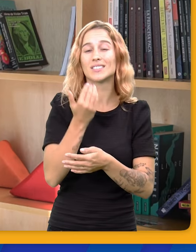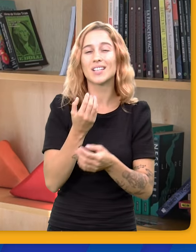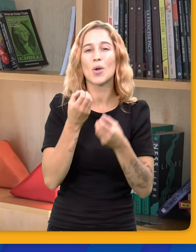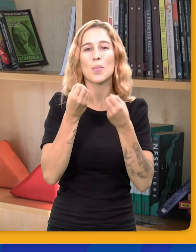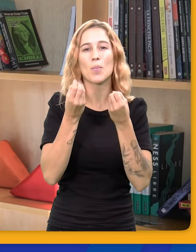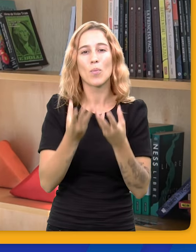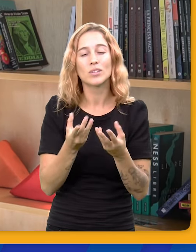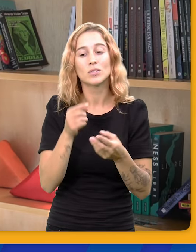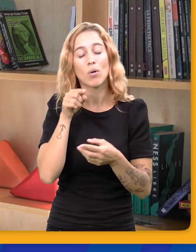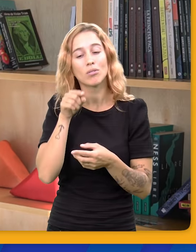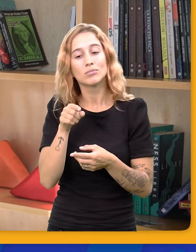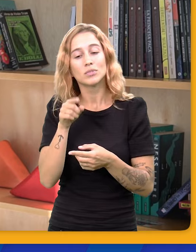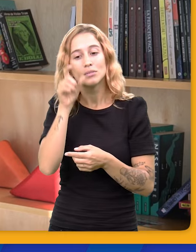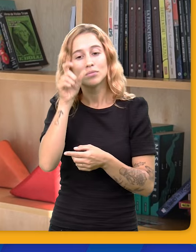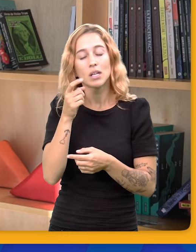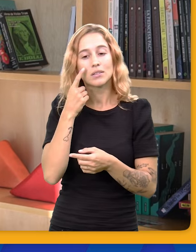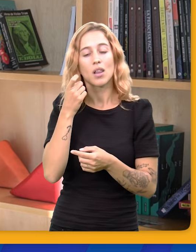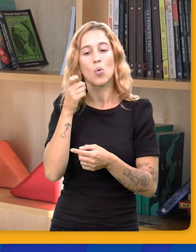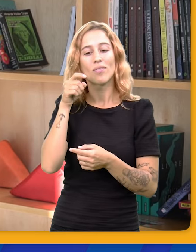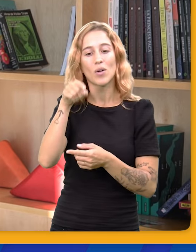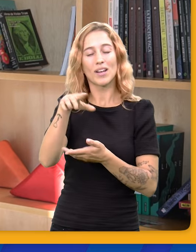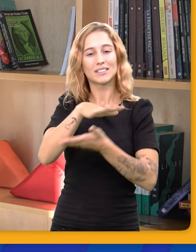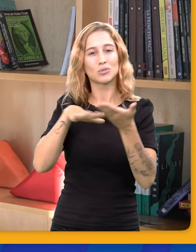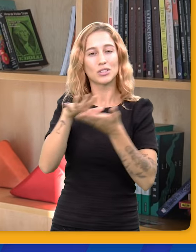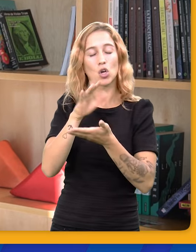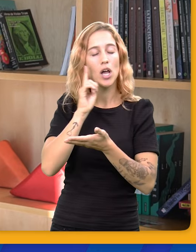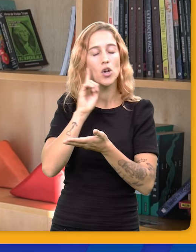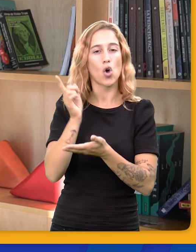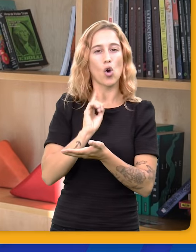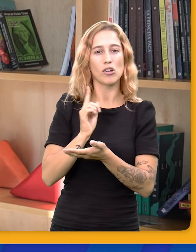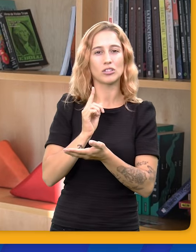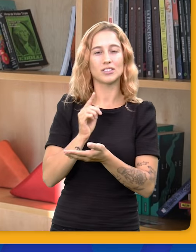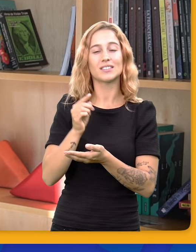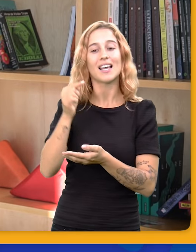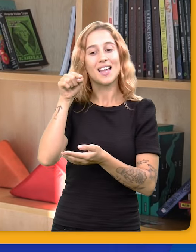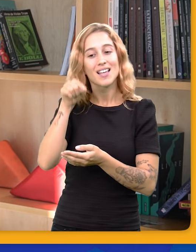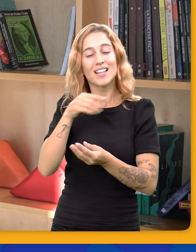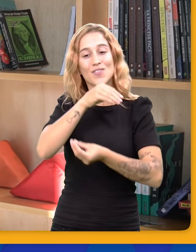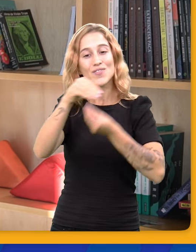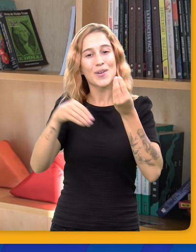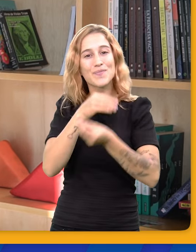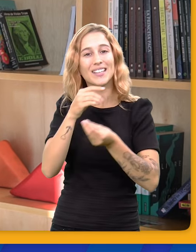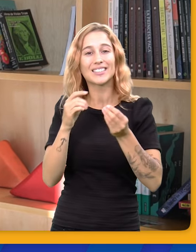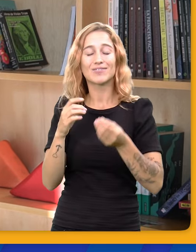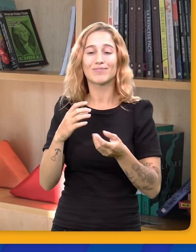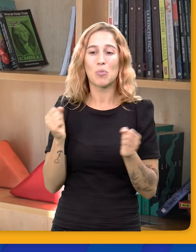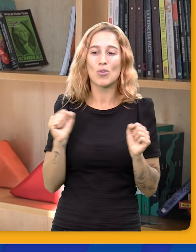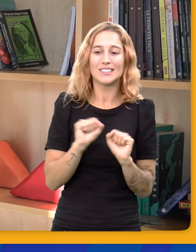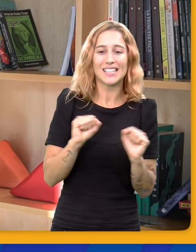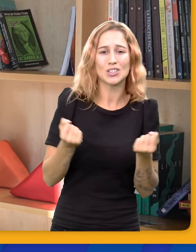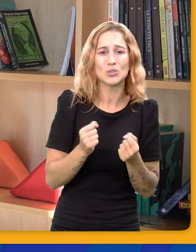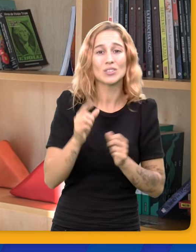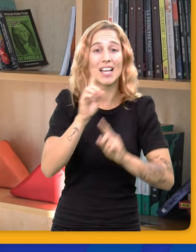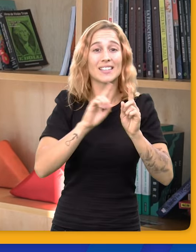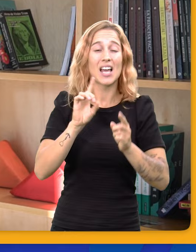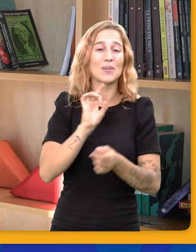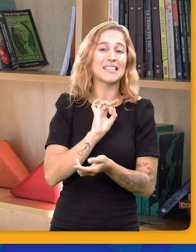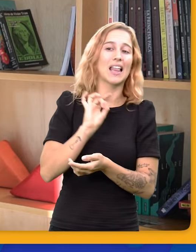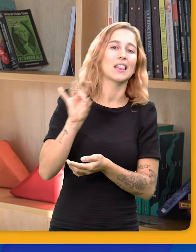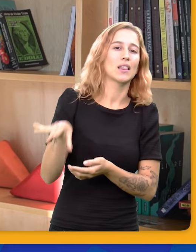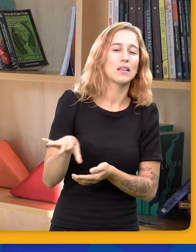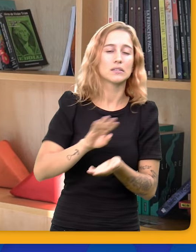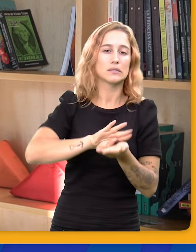se sabe y por eso cuando uno ve una situación desconocida, yo pienso que las familias se asustan y rechazan.